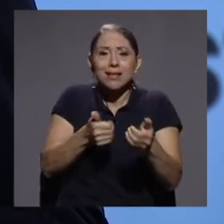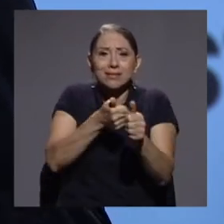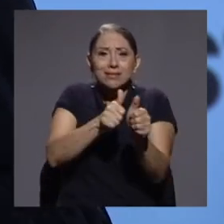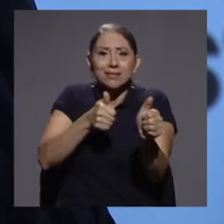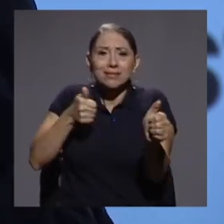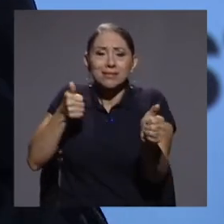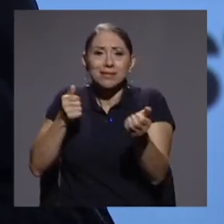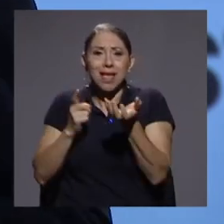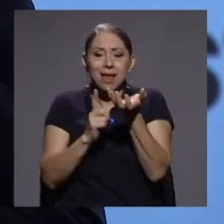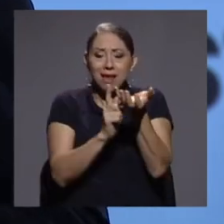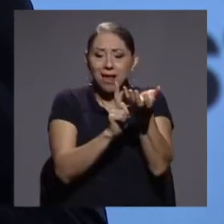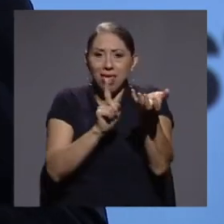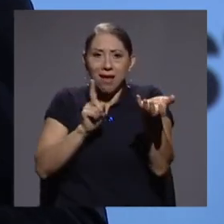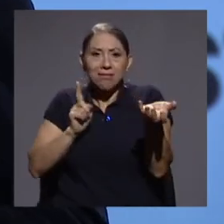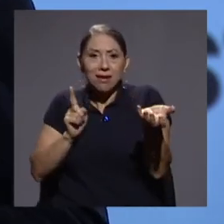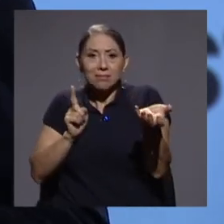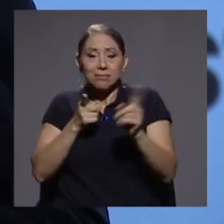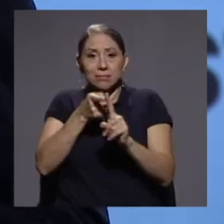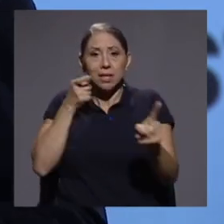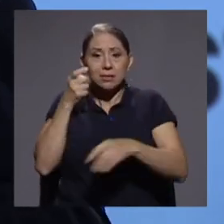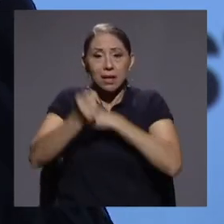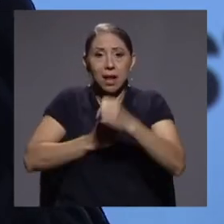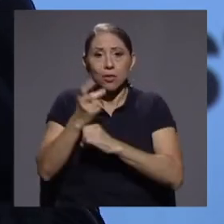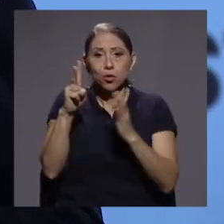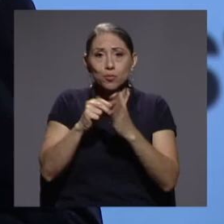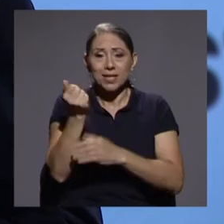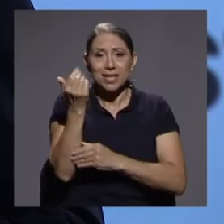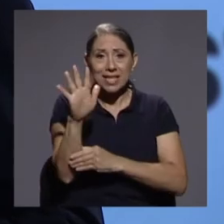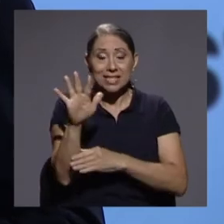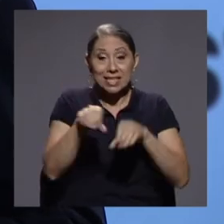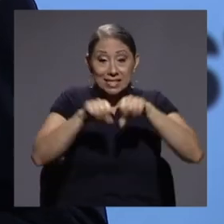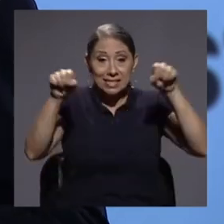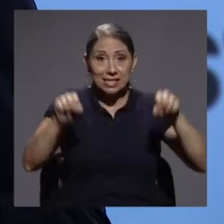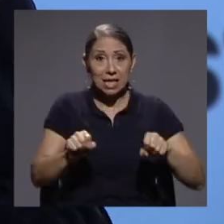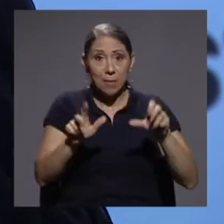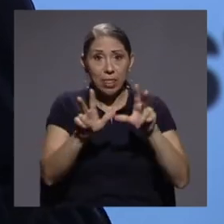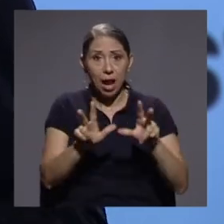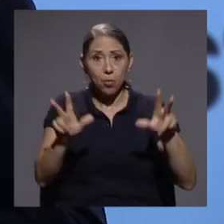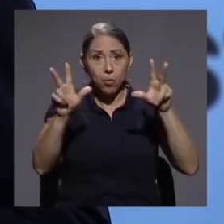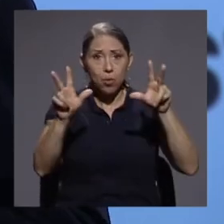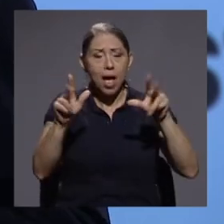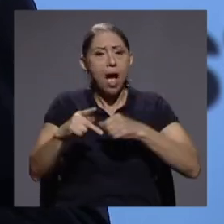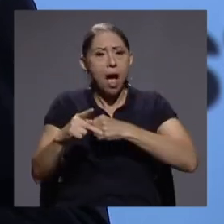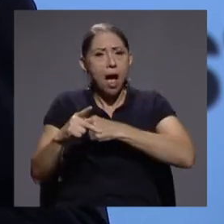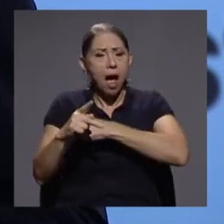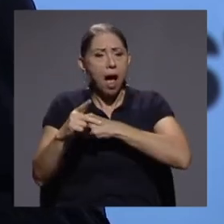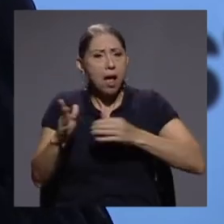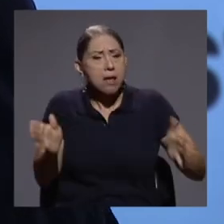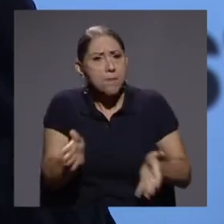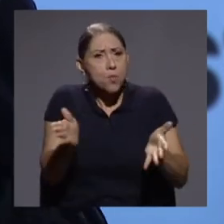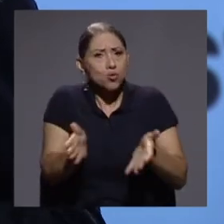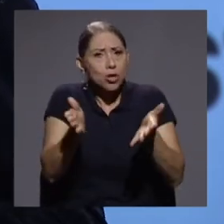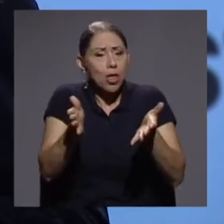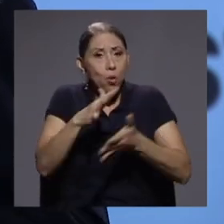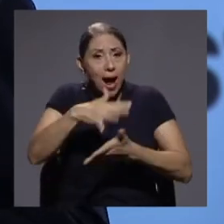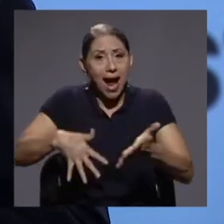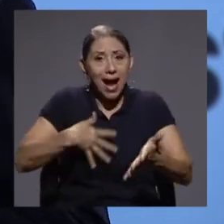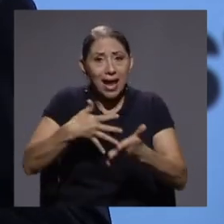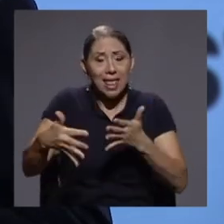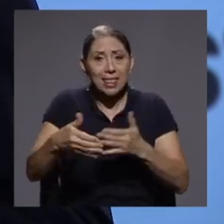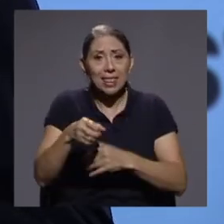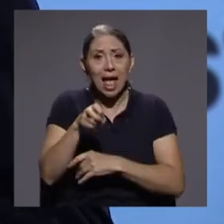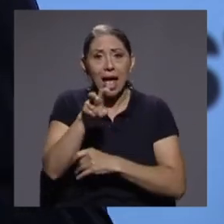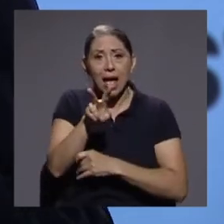Desde el 2015, el Sistema de las Naciones Unidas ha impulsado la Agenda 2030